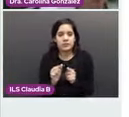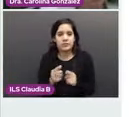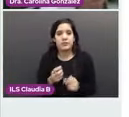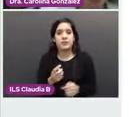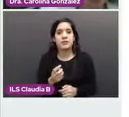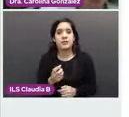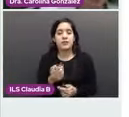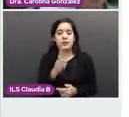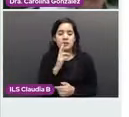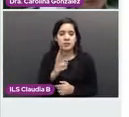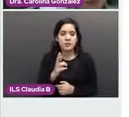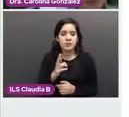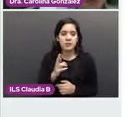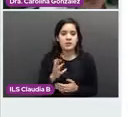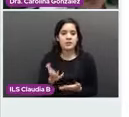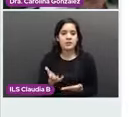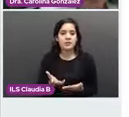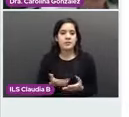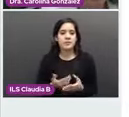biopsia. Siguiente.